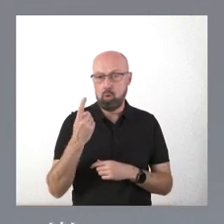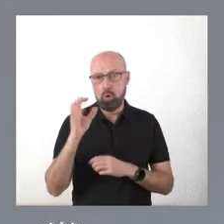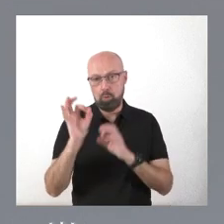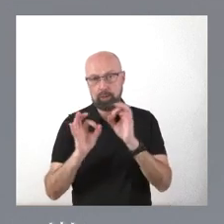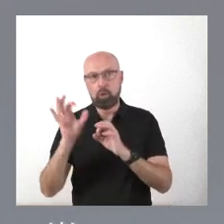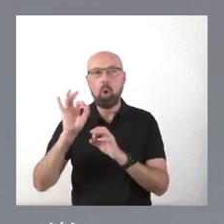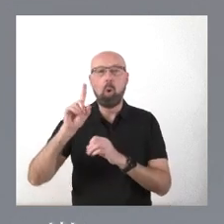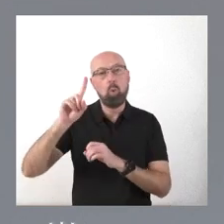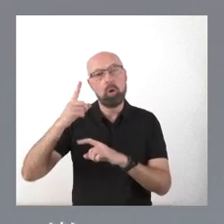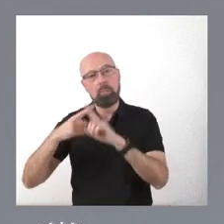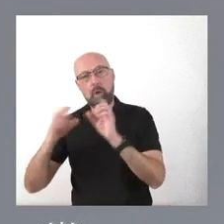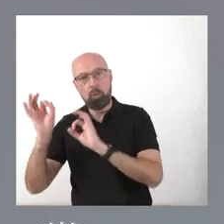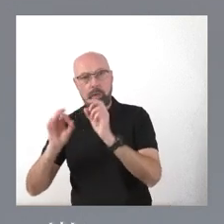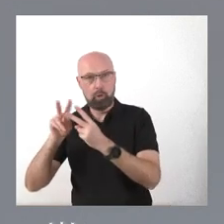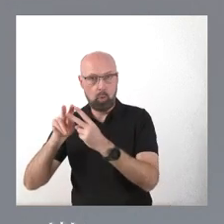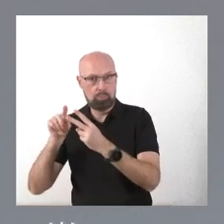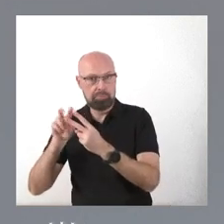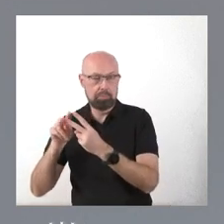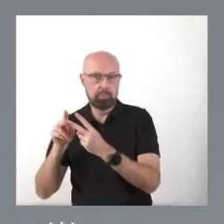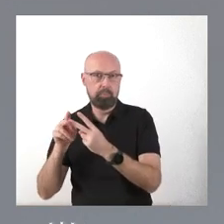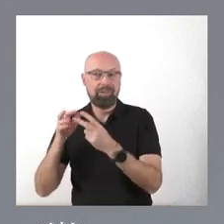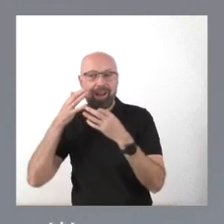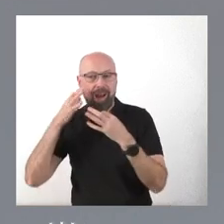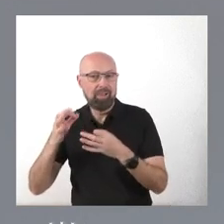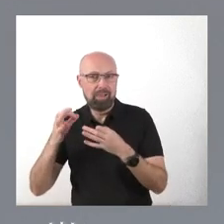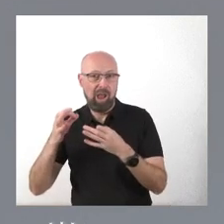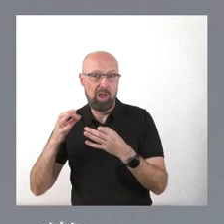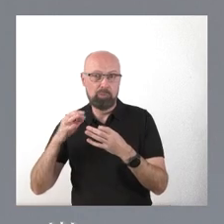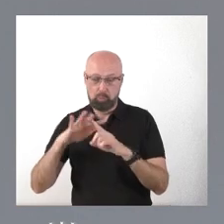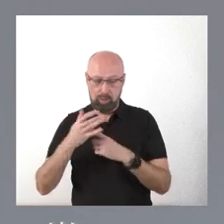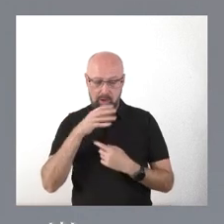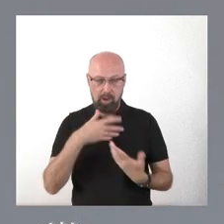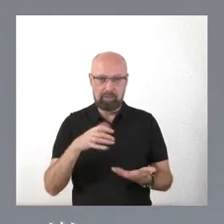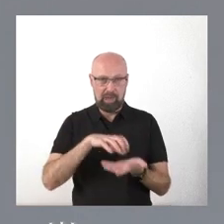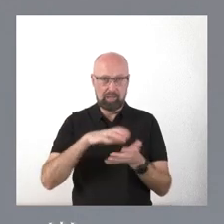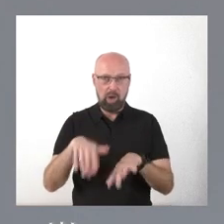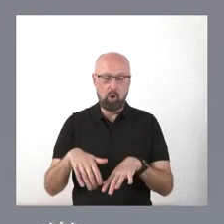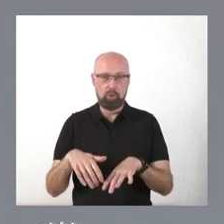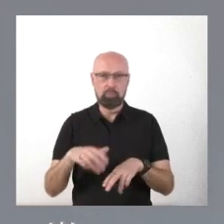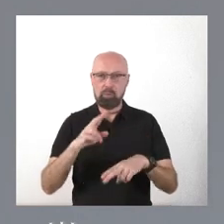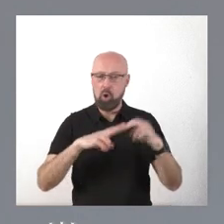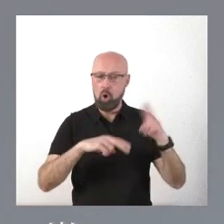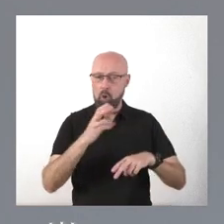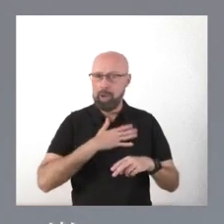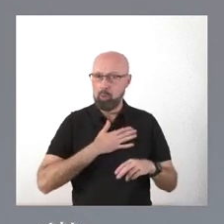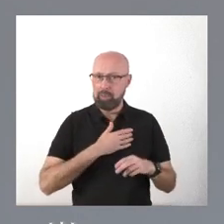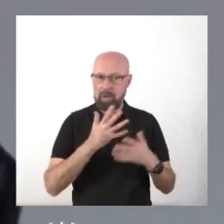cultural, en la realidad de Castilla y León, de lo que son las obras de la administración pública,